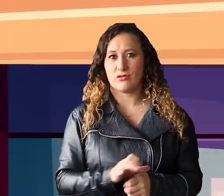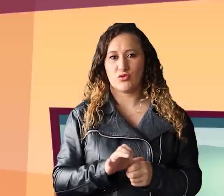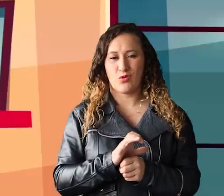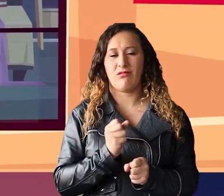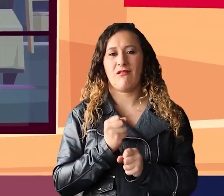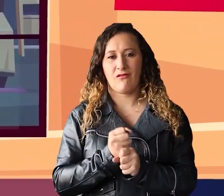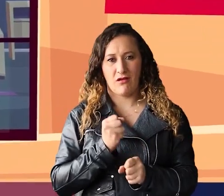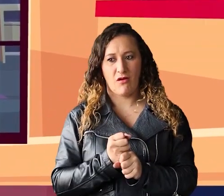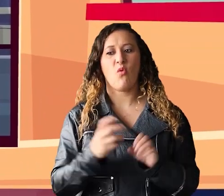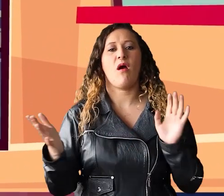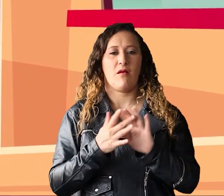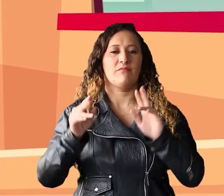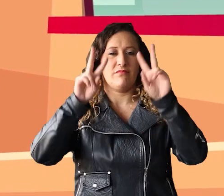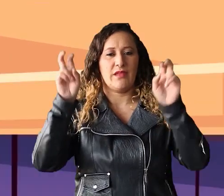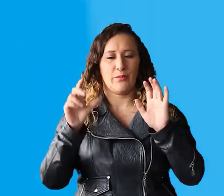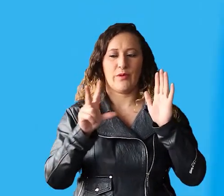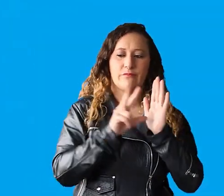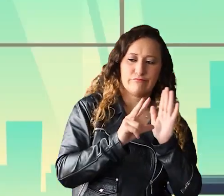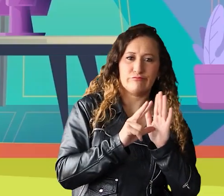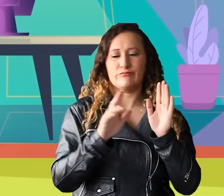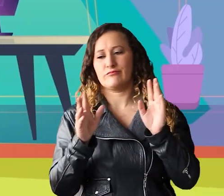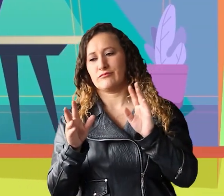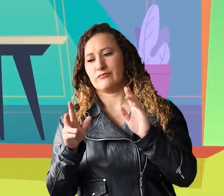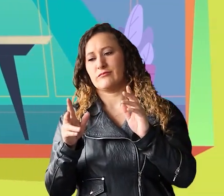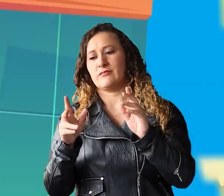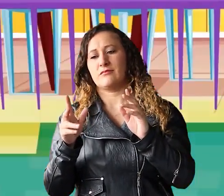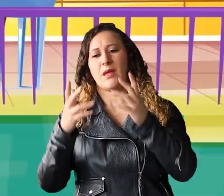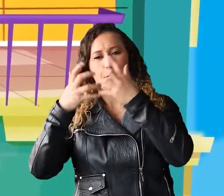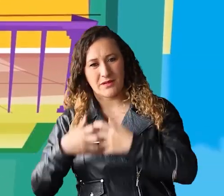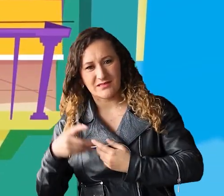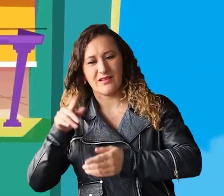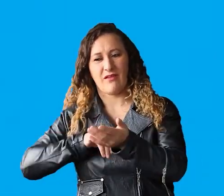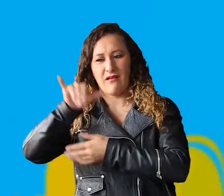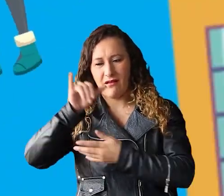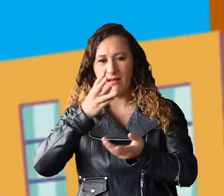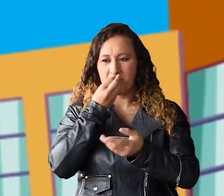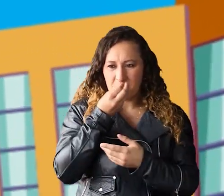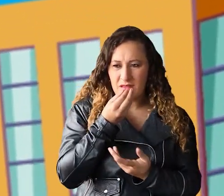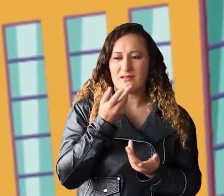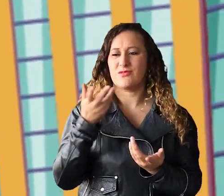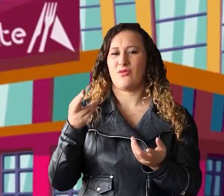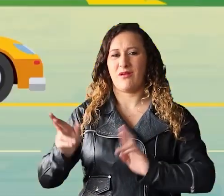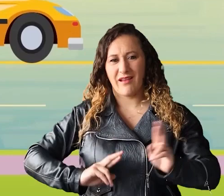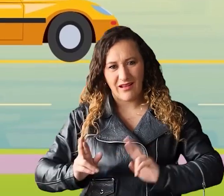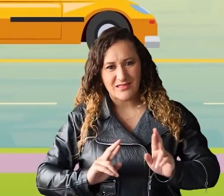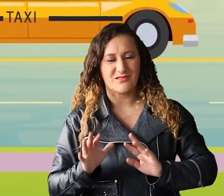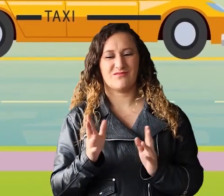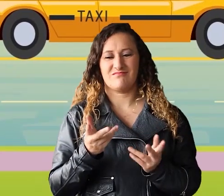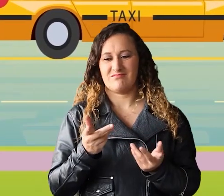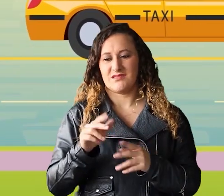ciudad, representados en los subsectores de alojamiento y hospedaje, agencias de viaje, alimentación, esparcimiento y